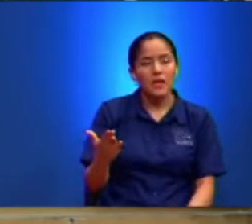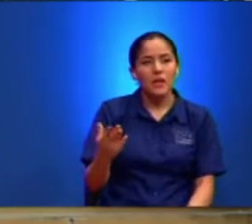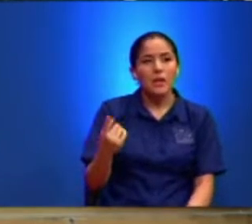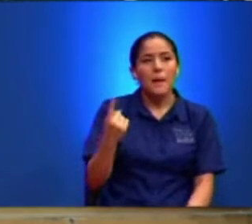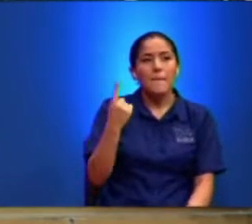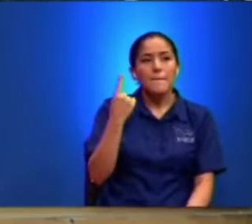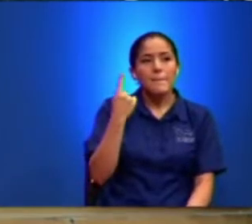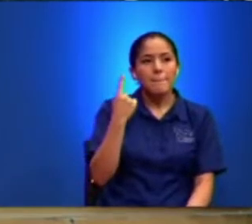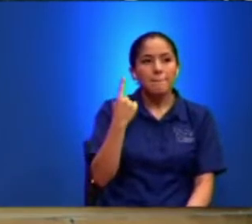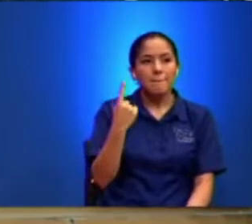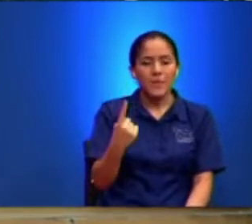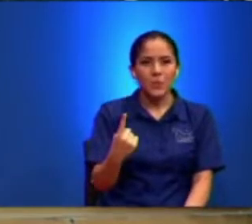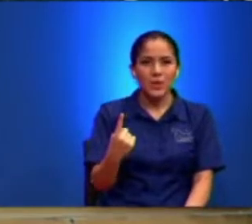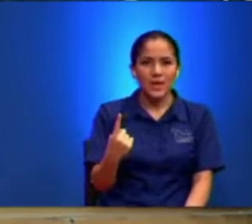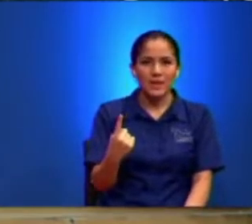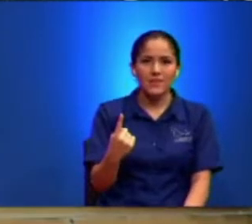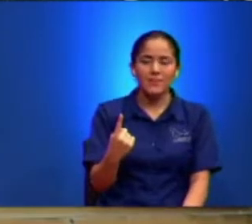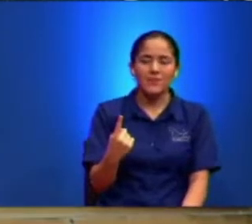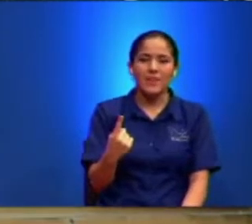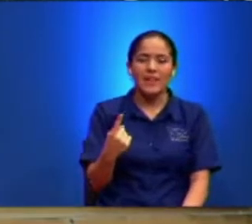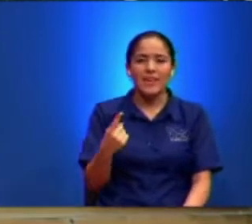Desafortunadamente También se llamaba Sergio él